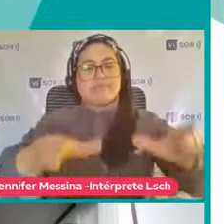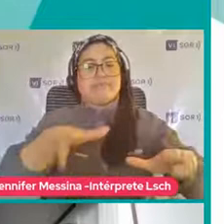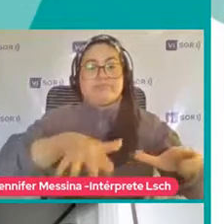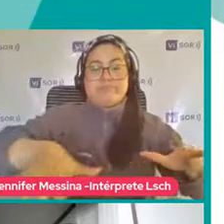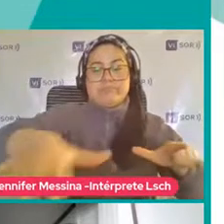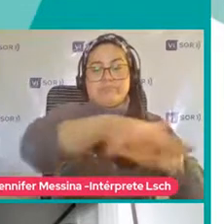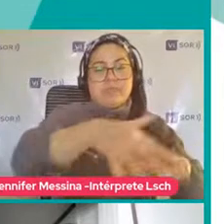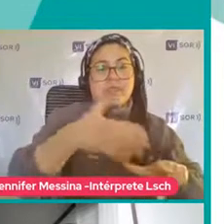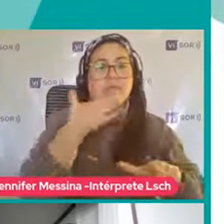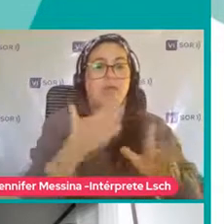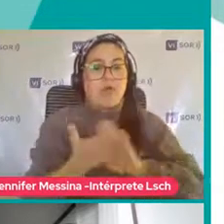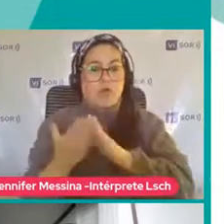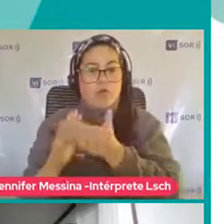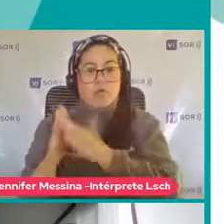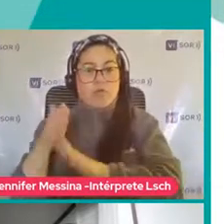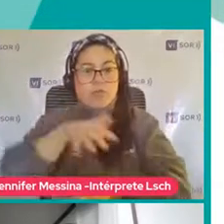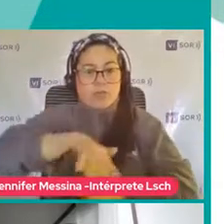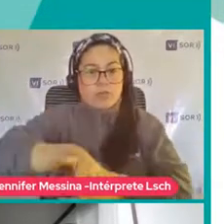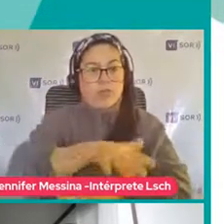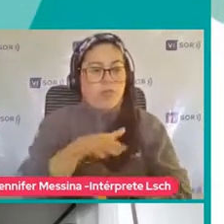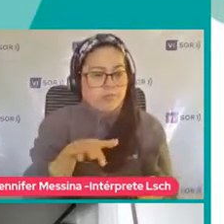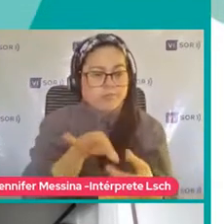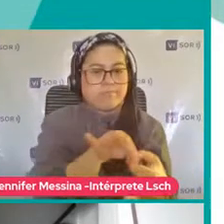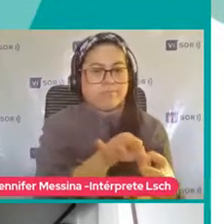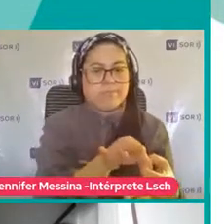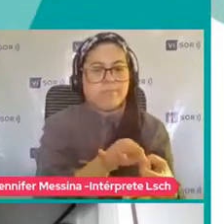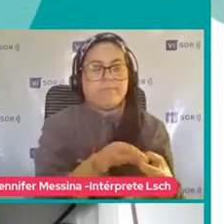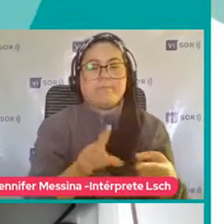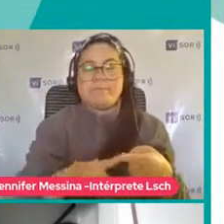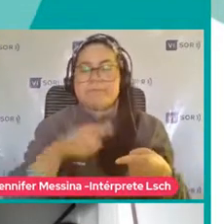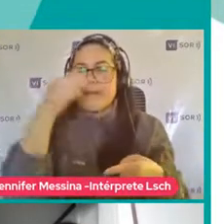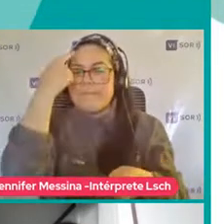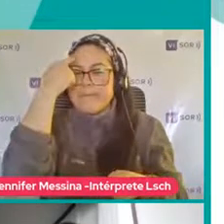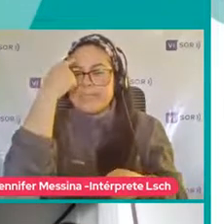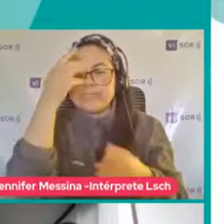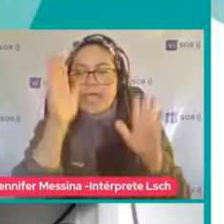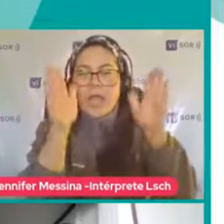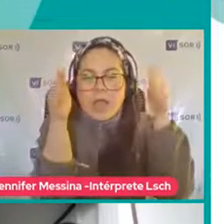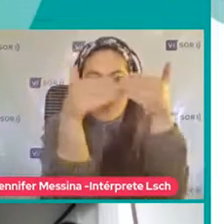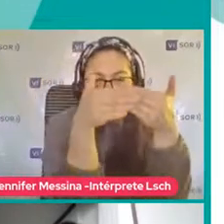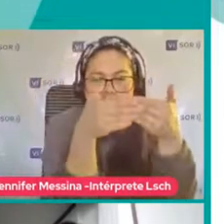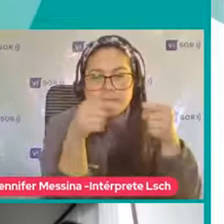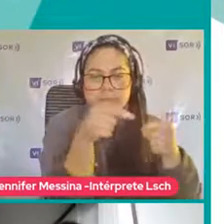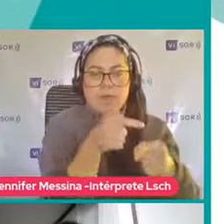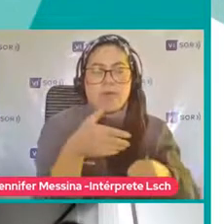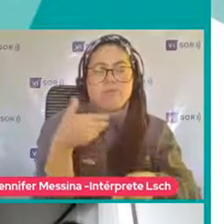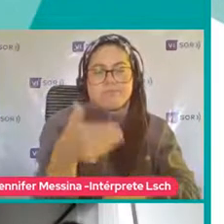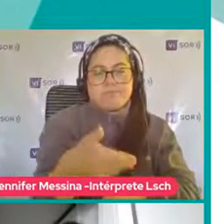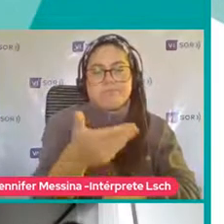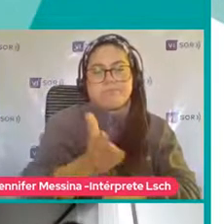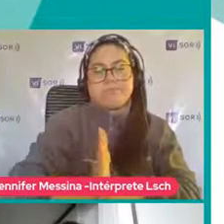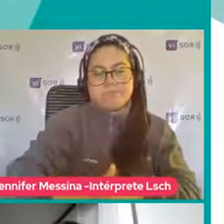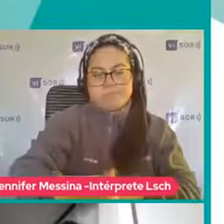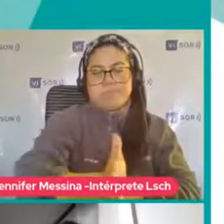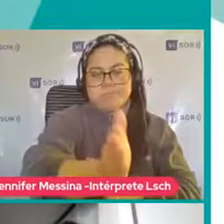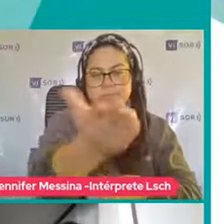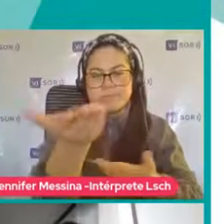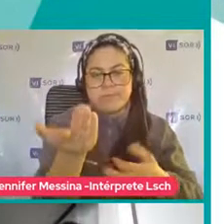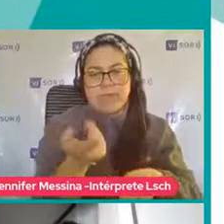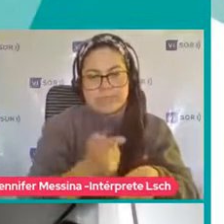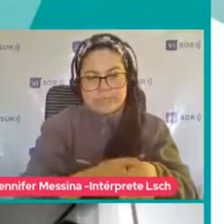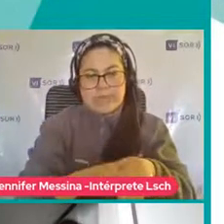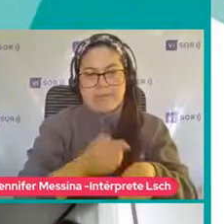Este trastorno Considerar Que el autismo Es un continuo También en el tiempo Cierto Y tenemos que ir